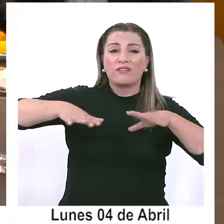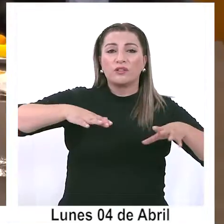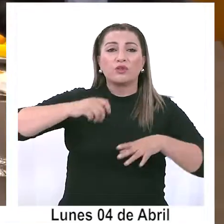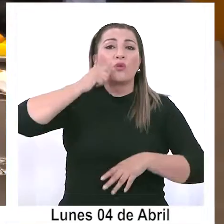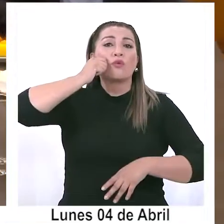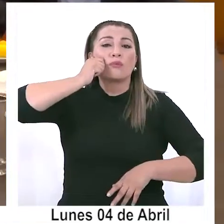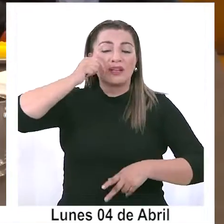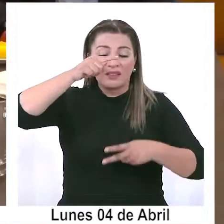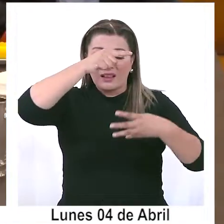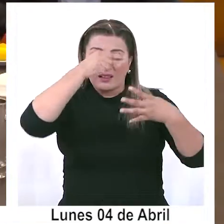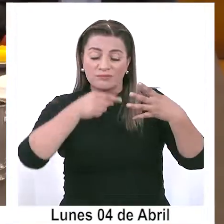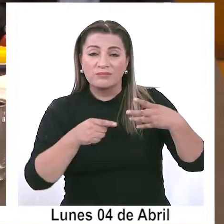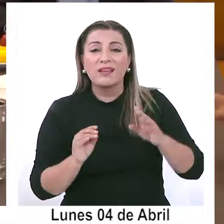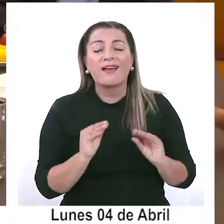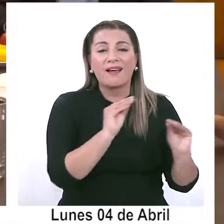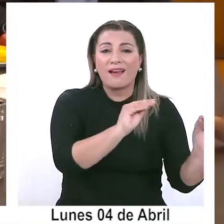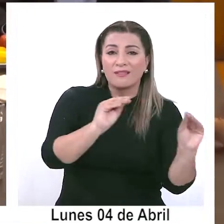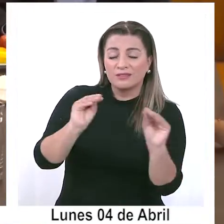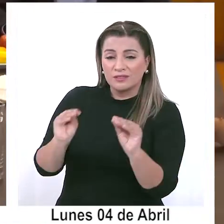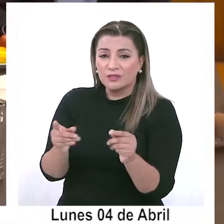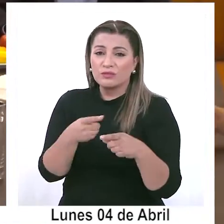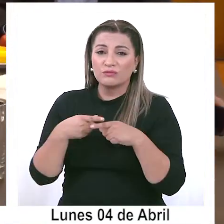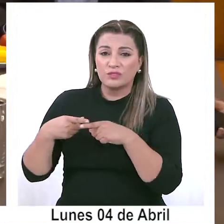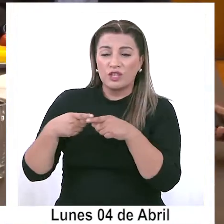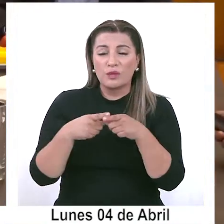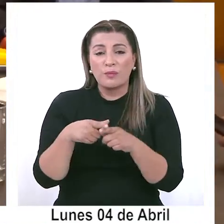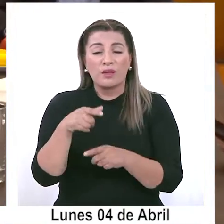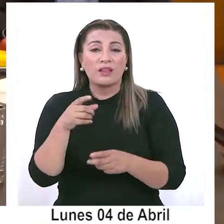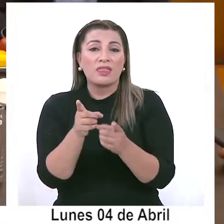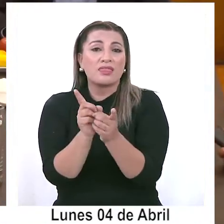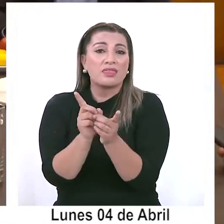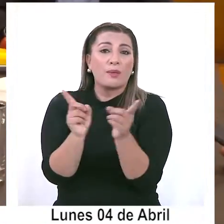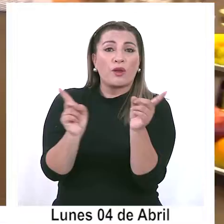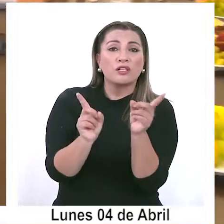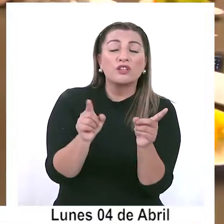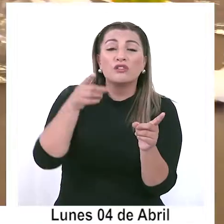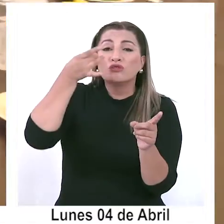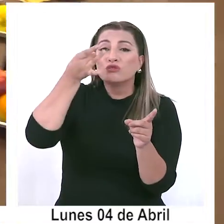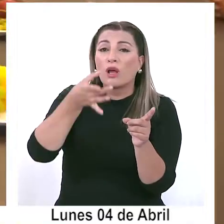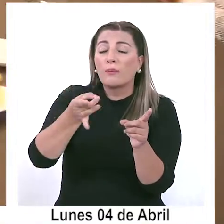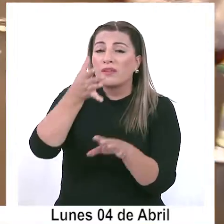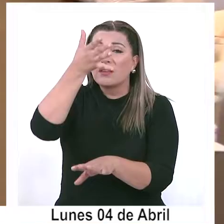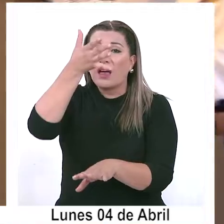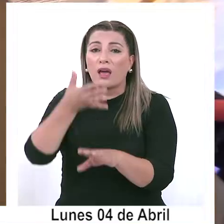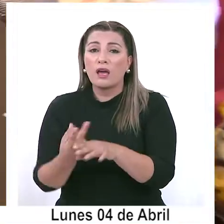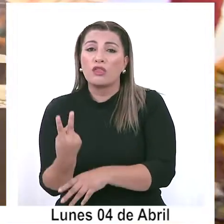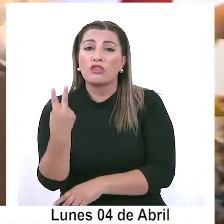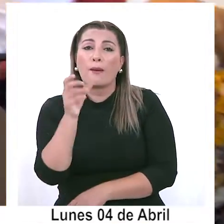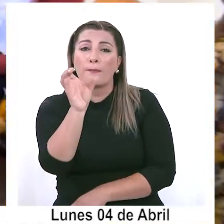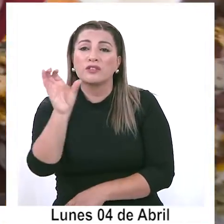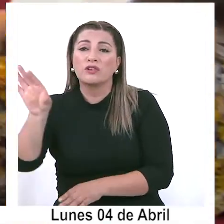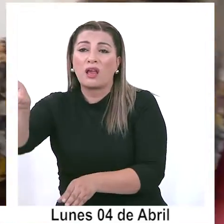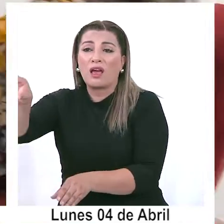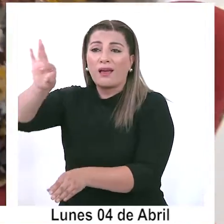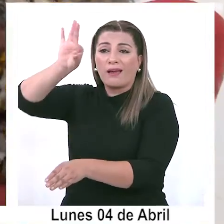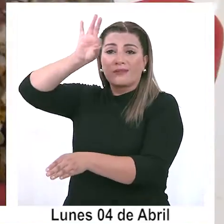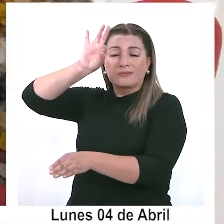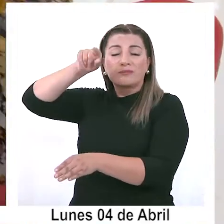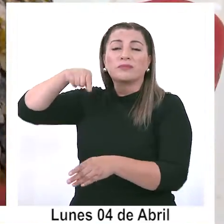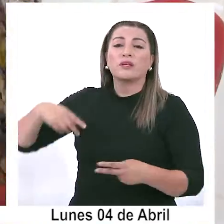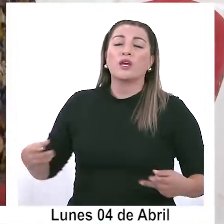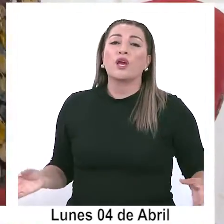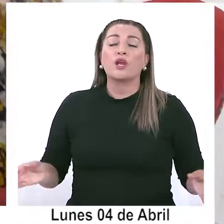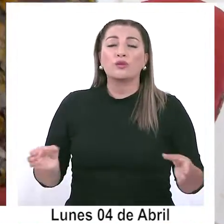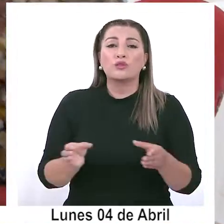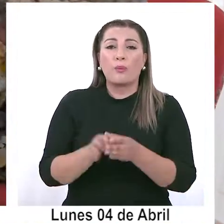Humanista. El llamado socialismo democrático, en tanto, solo tendría dos representantes, el